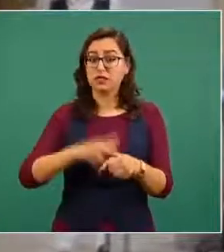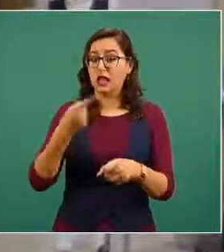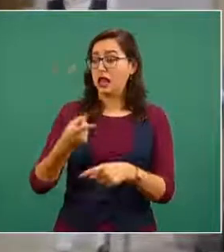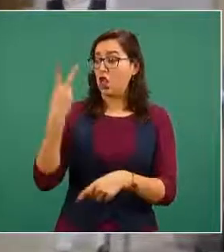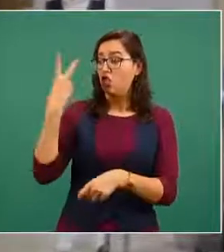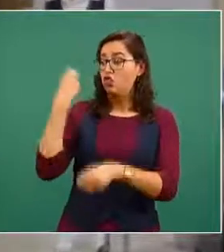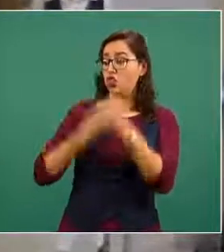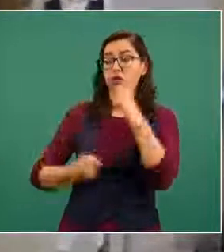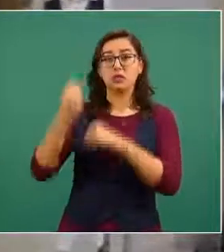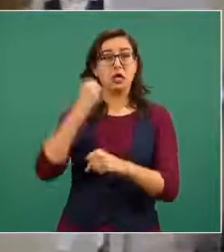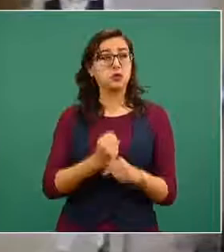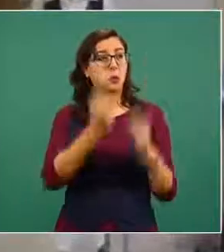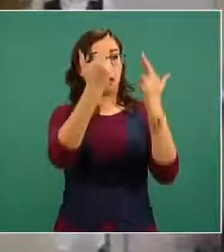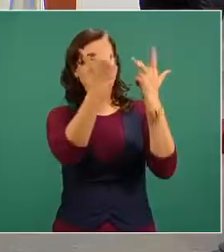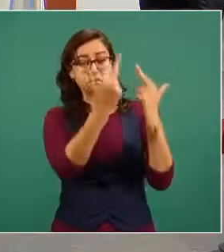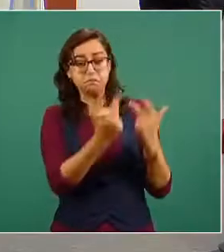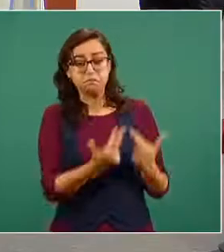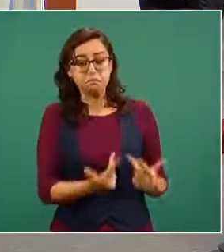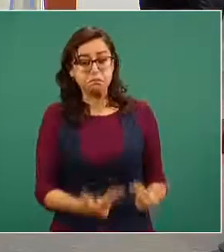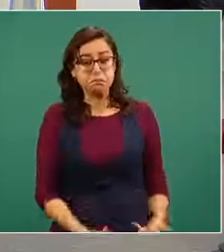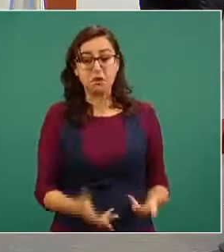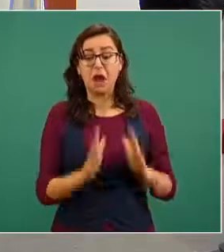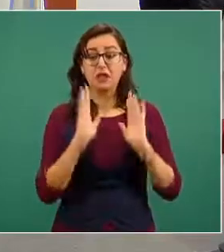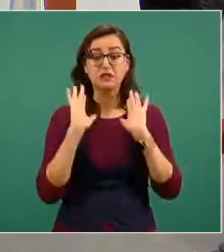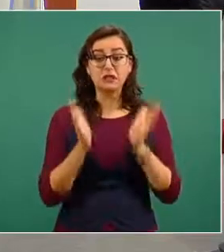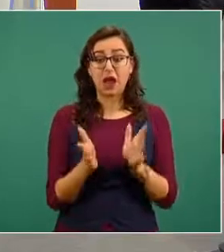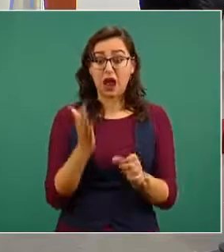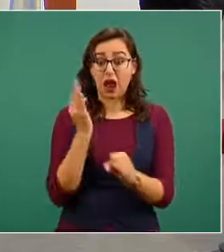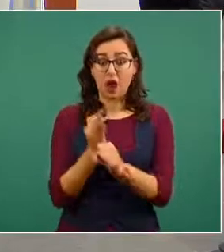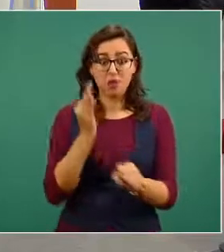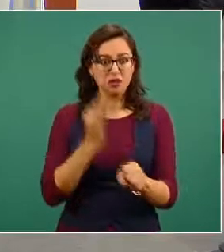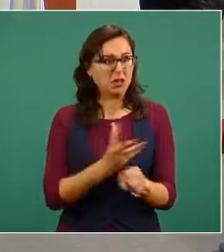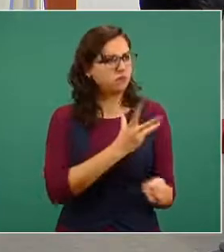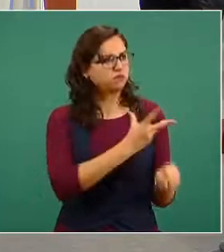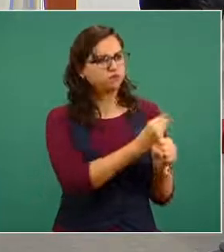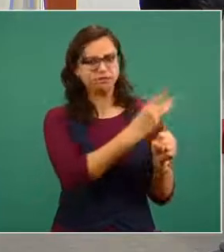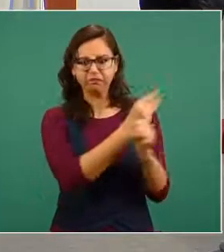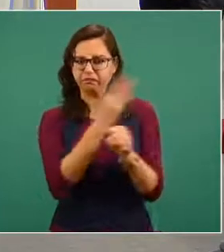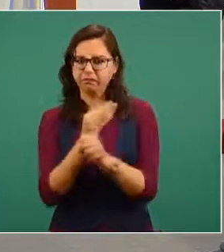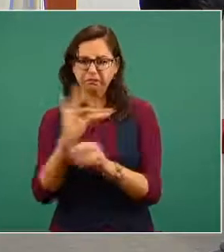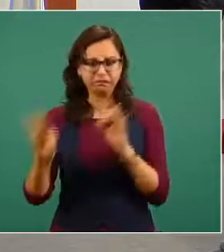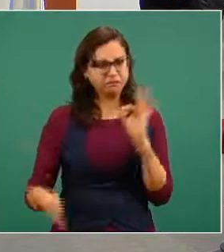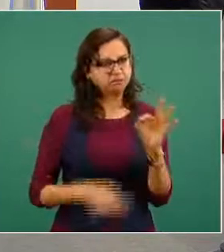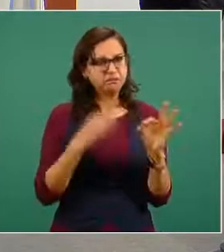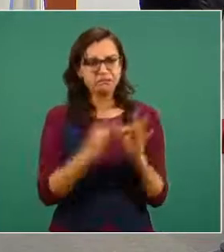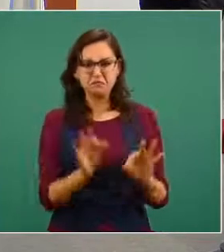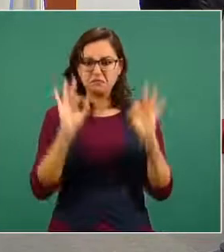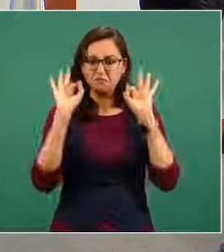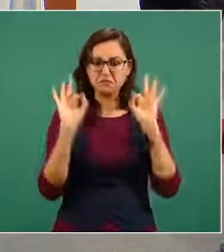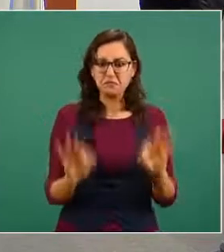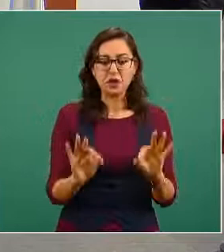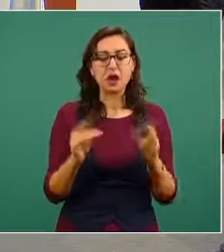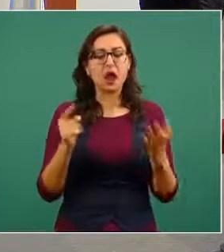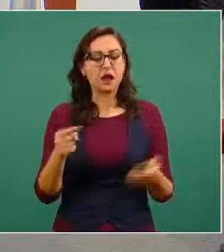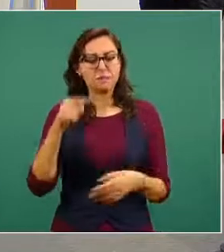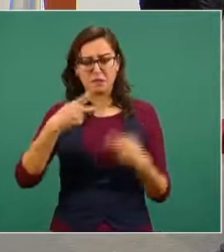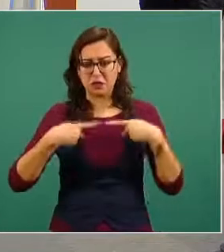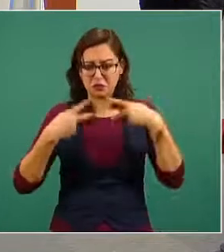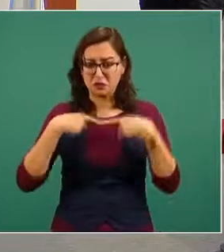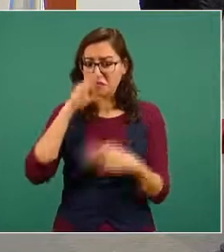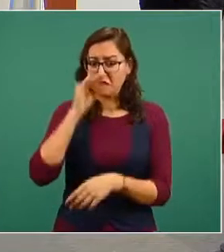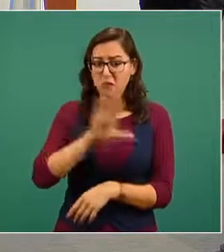que da una atención con calidad con calidez que tiene una una tasa de letalidad de las menores del país